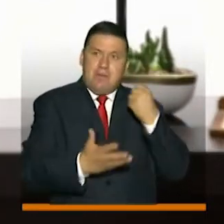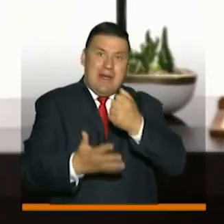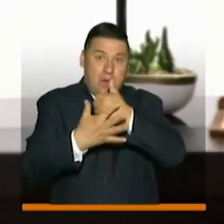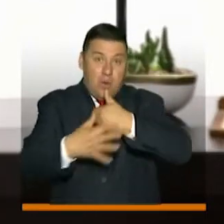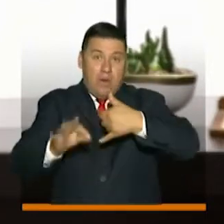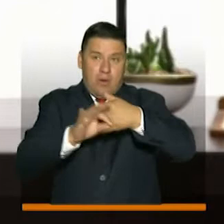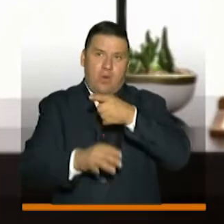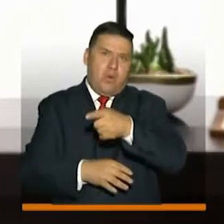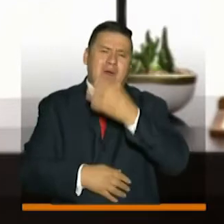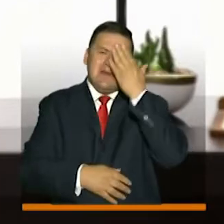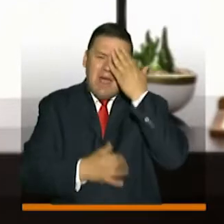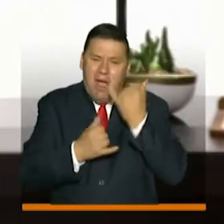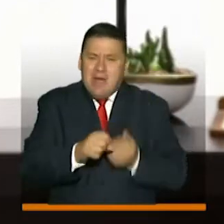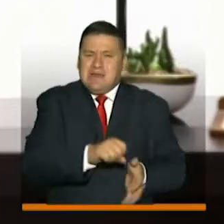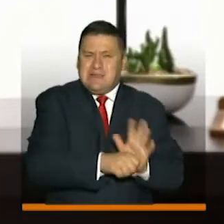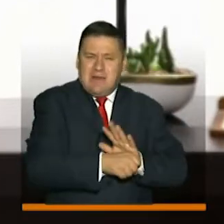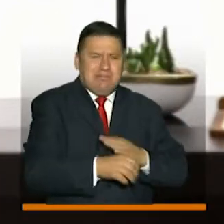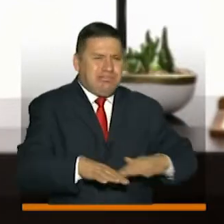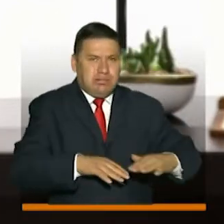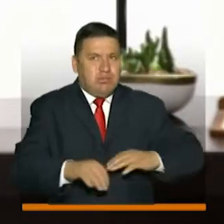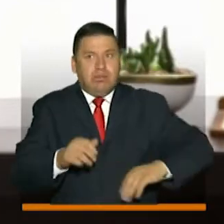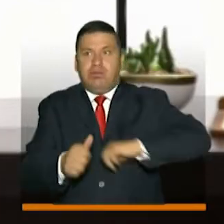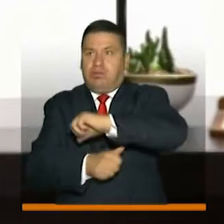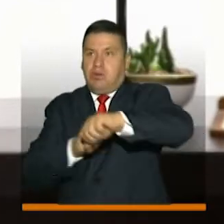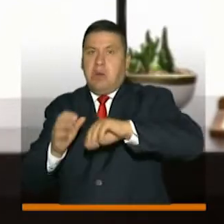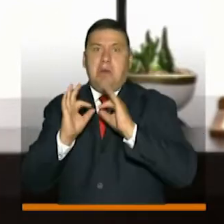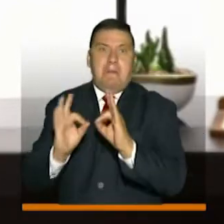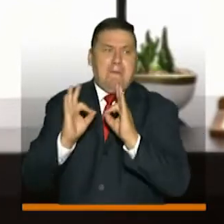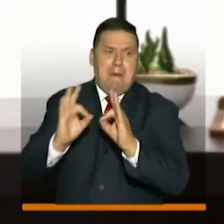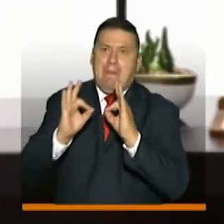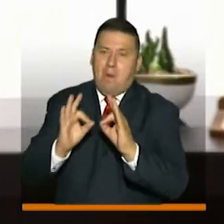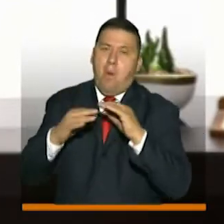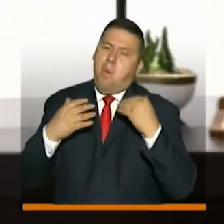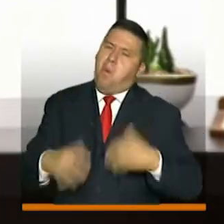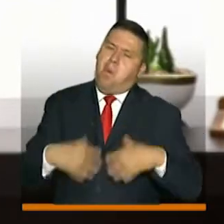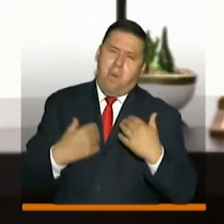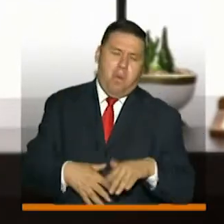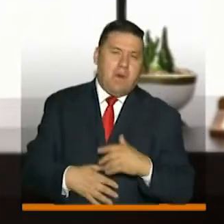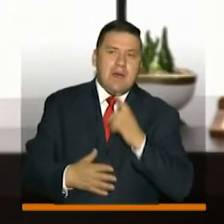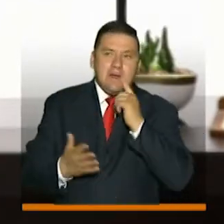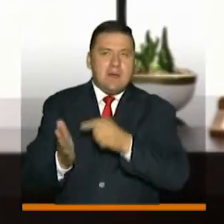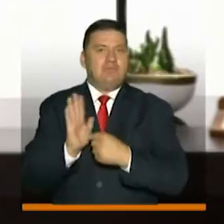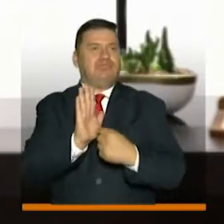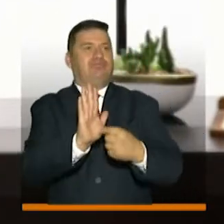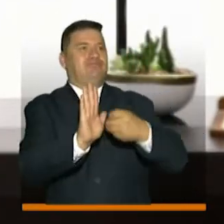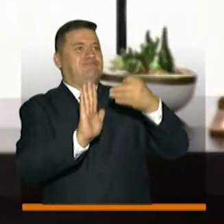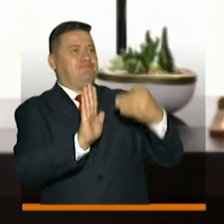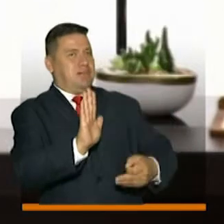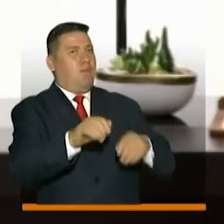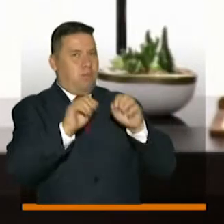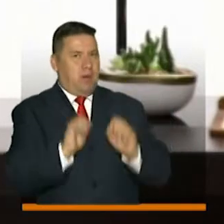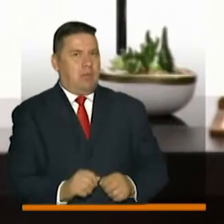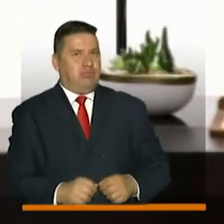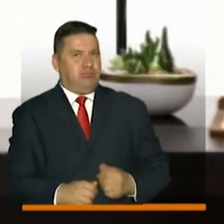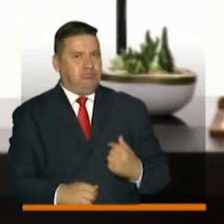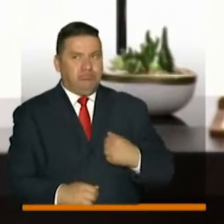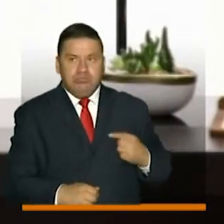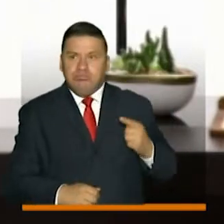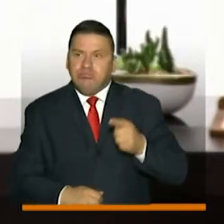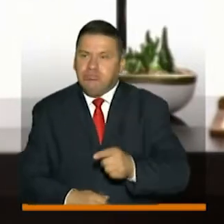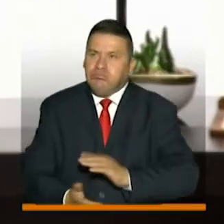aún en época de pandemia, ha sido exitosa porque es la demostración que cuando se llega con